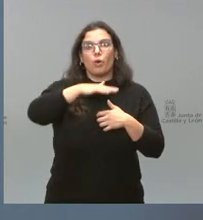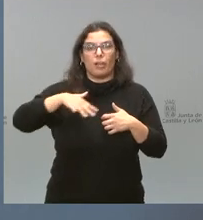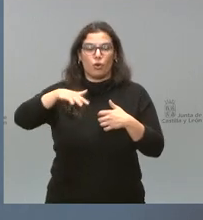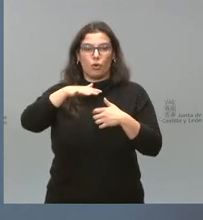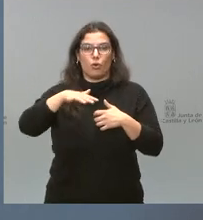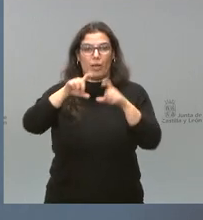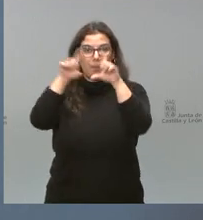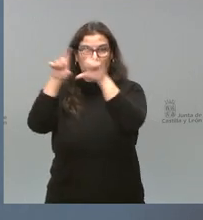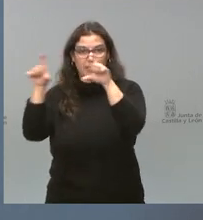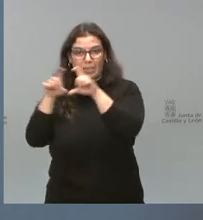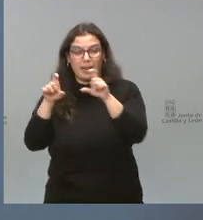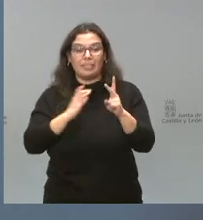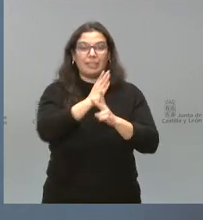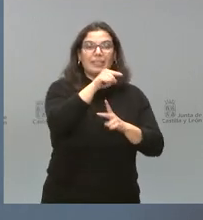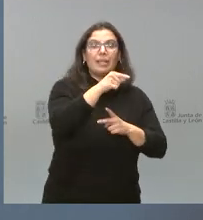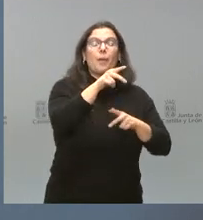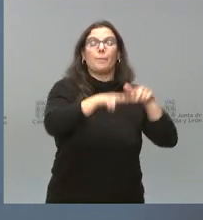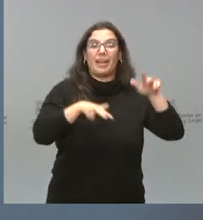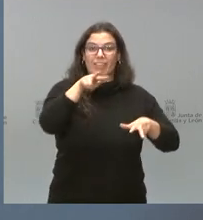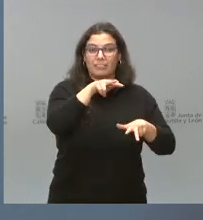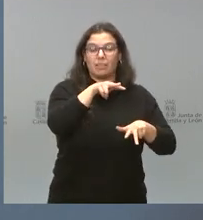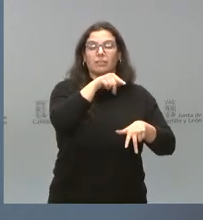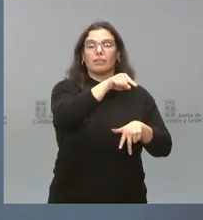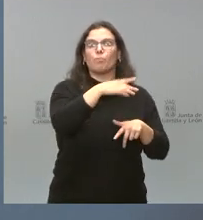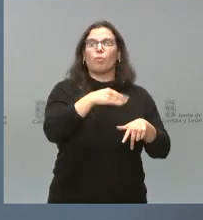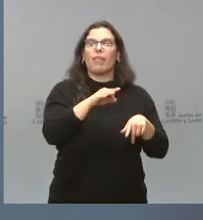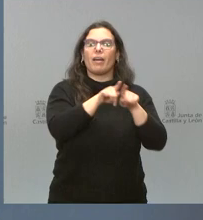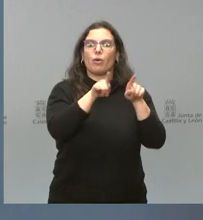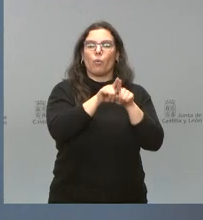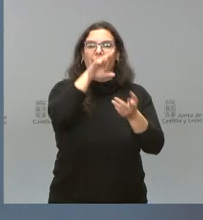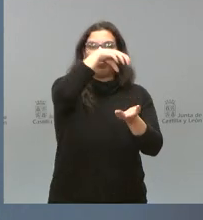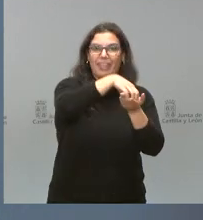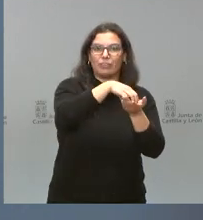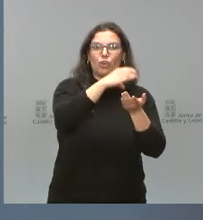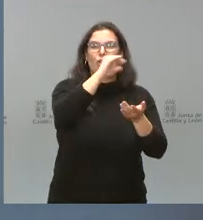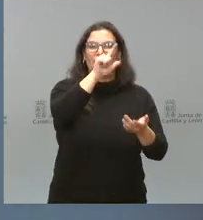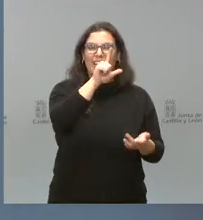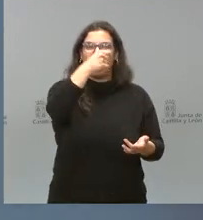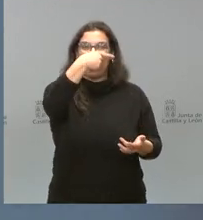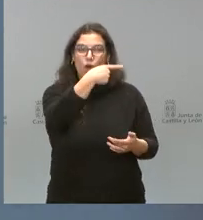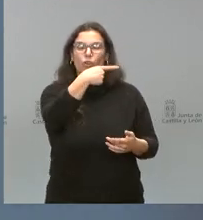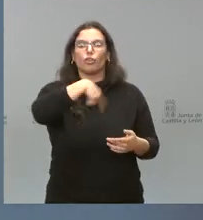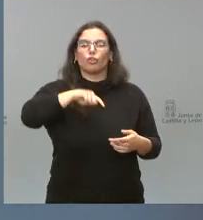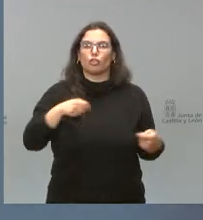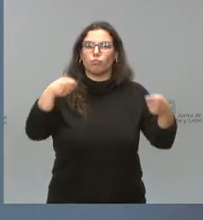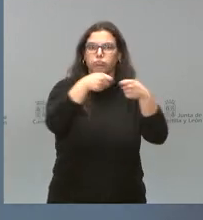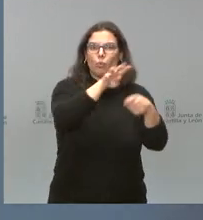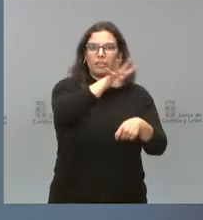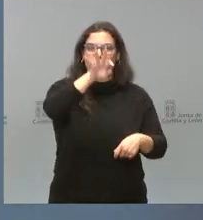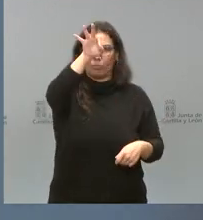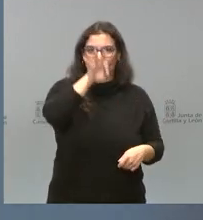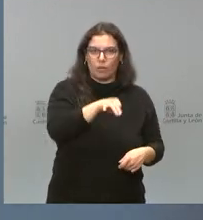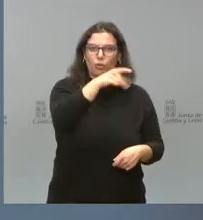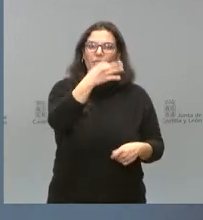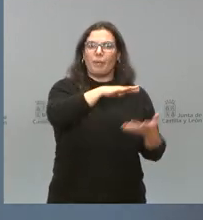este momento en desarrollo y en el caso de Benavente, para poder desarrollar ese centro CILOG, que nosotros estamos aportando un 44% y que tiene que